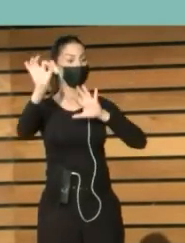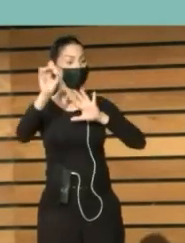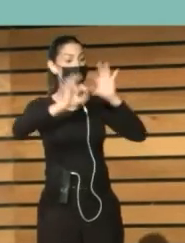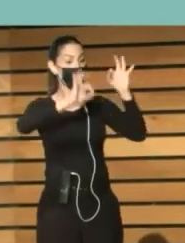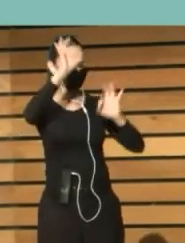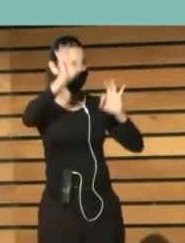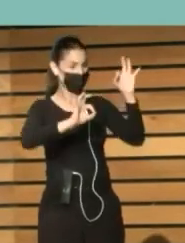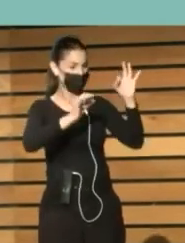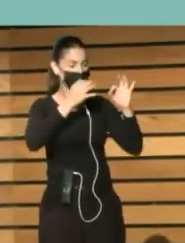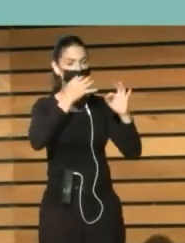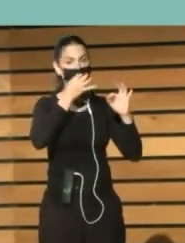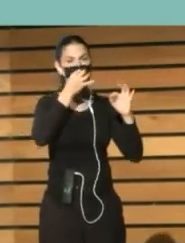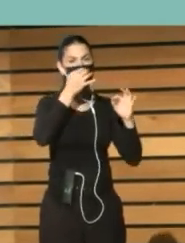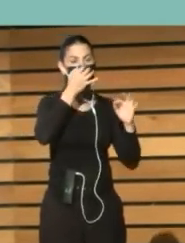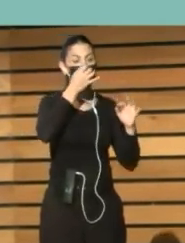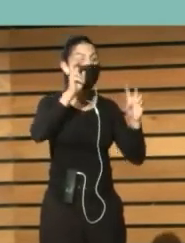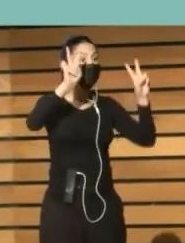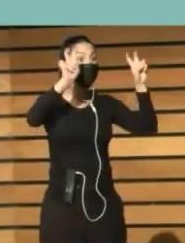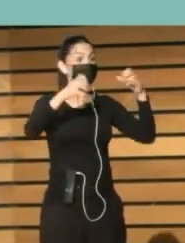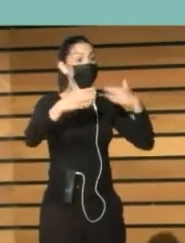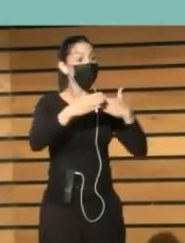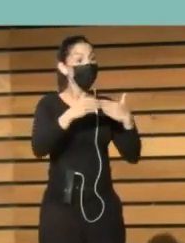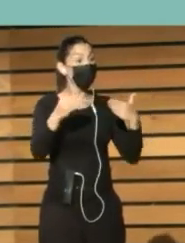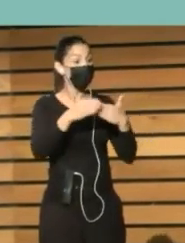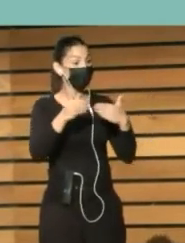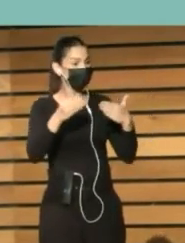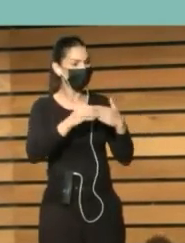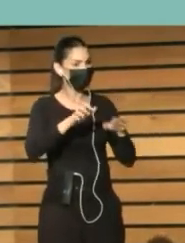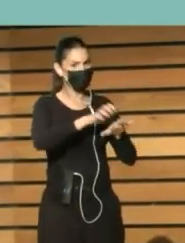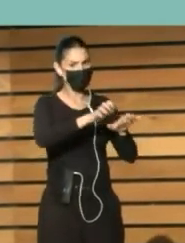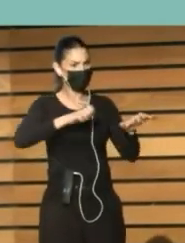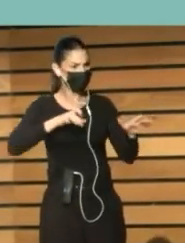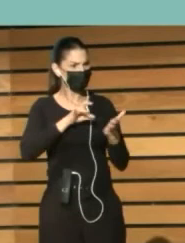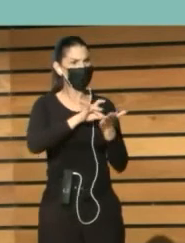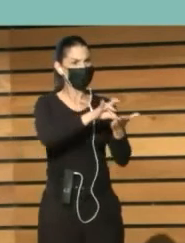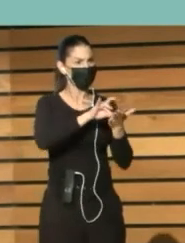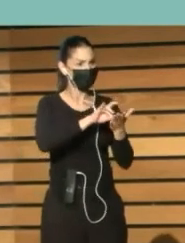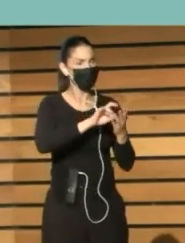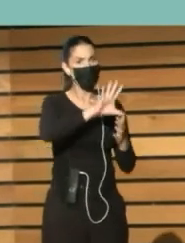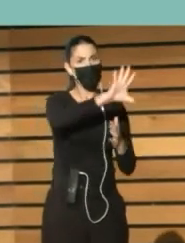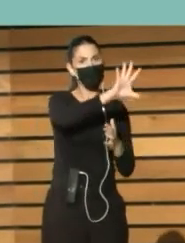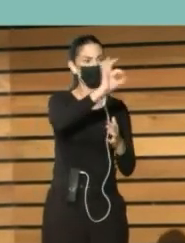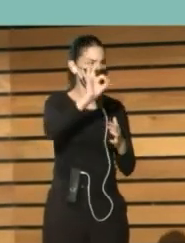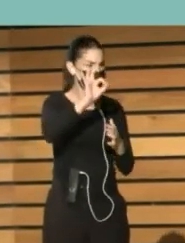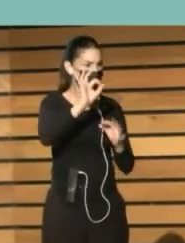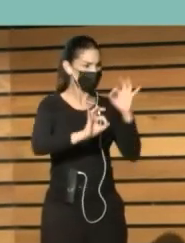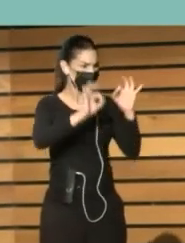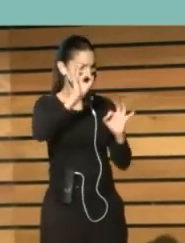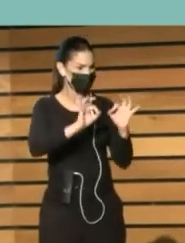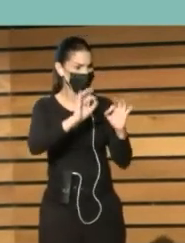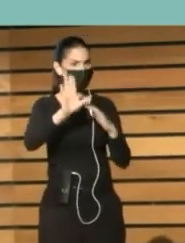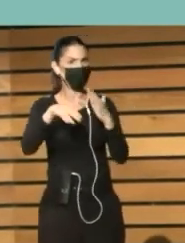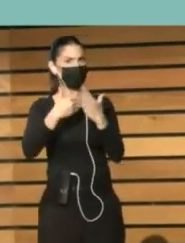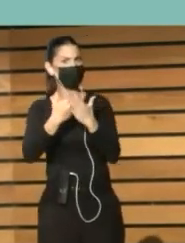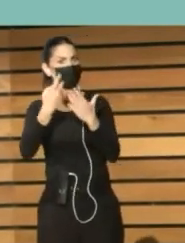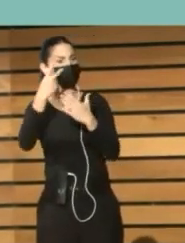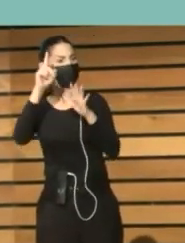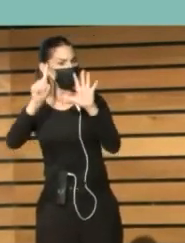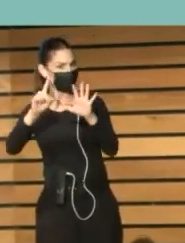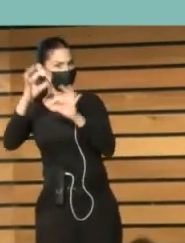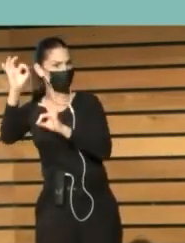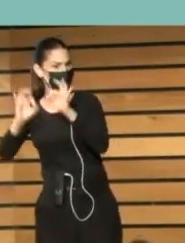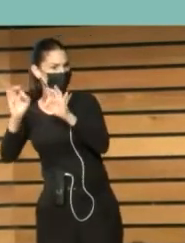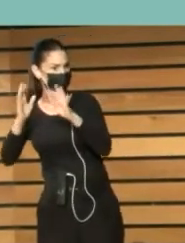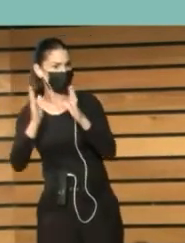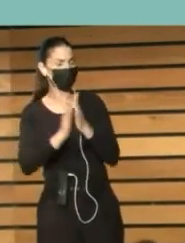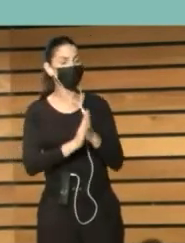Y ahora La proporción De usuarios En la mayor parte De los servicios Está entre el 50 Y el 60% En el 2018 Y